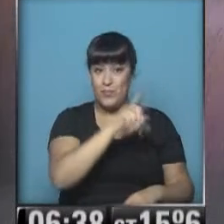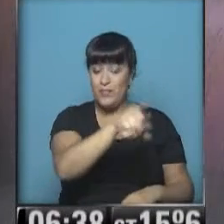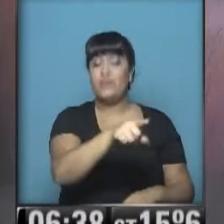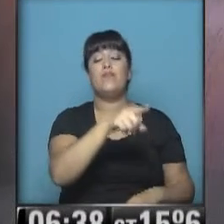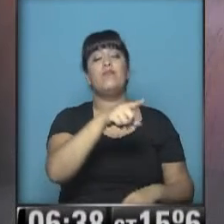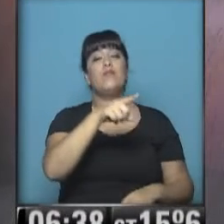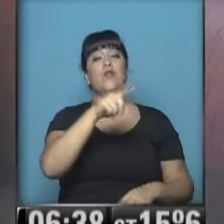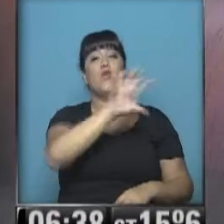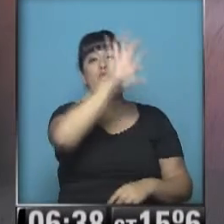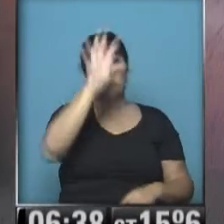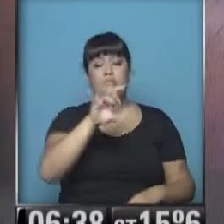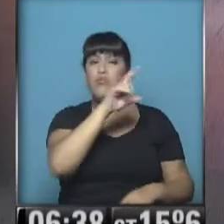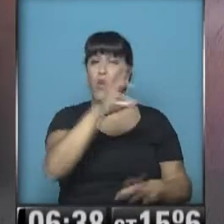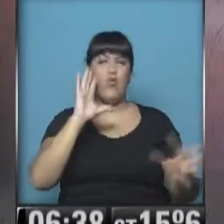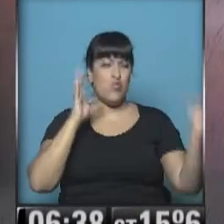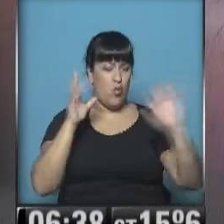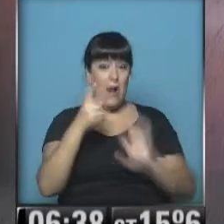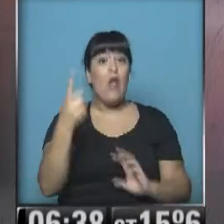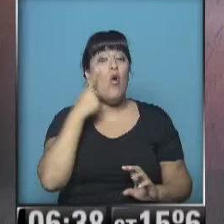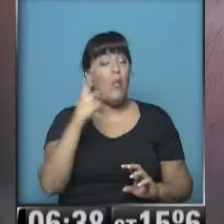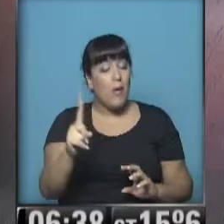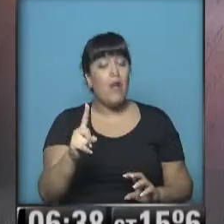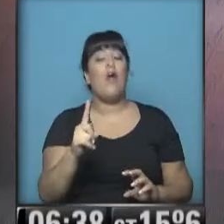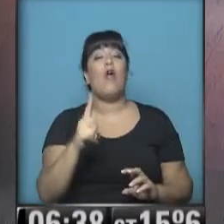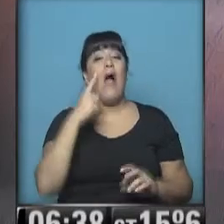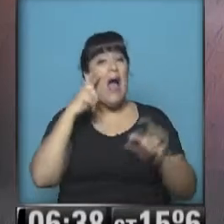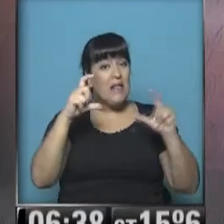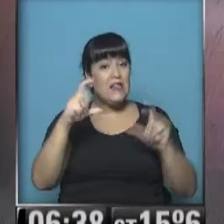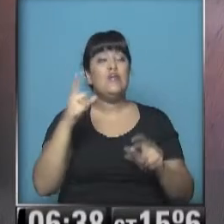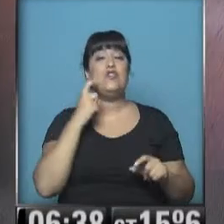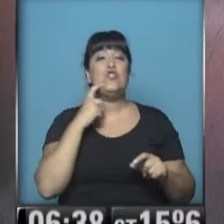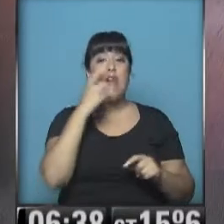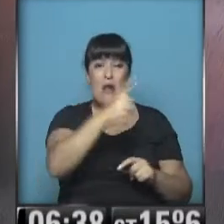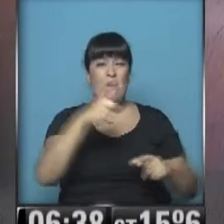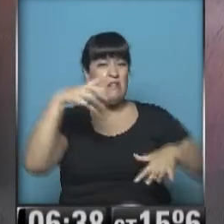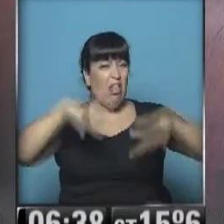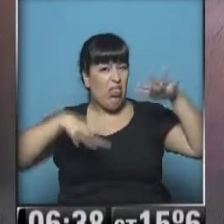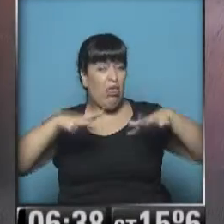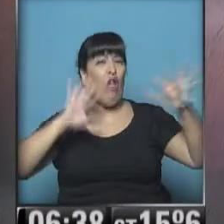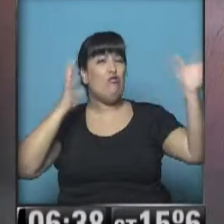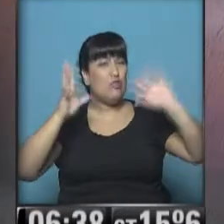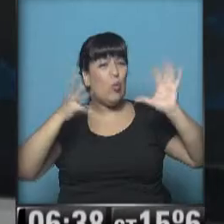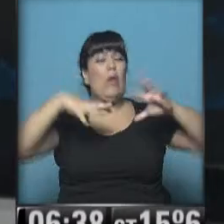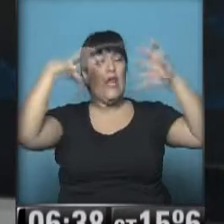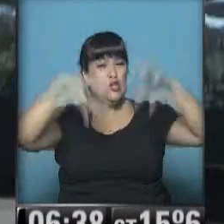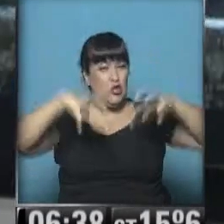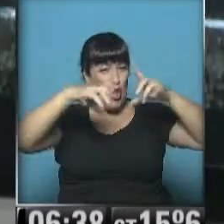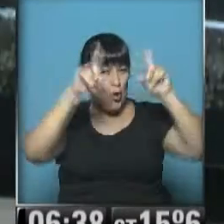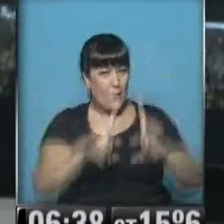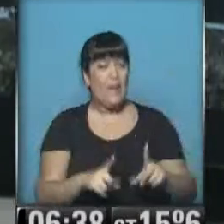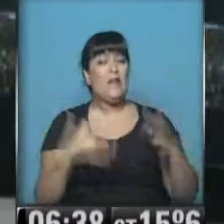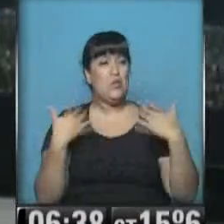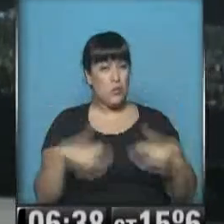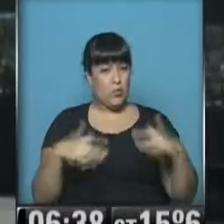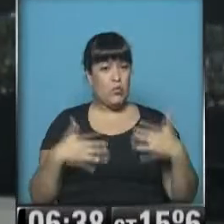parcialmente nublado, pero atentos, San Luis, San Luis, qué inestabilidad. Cuántas nubes de tormenta que tienen